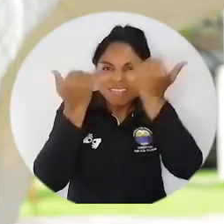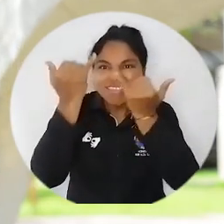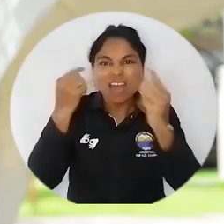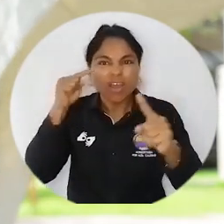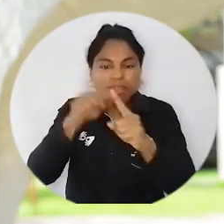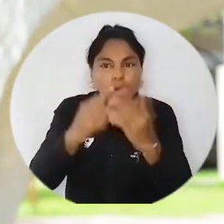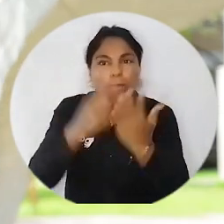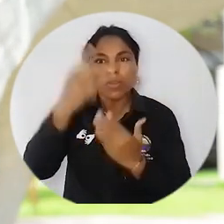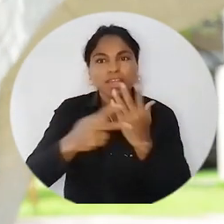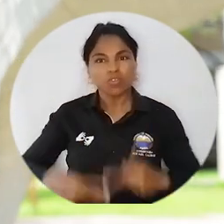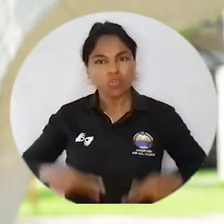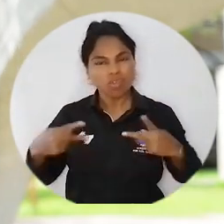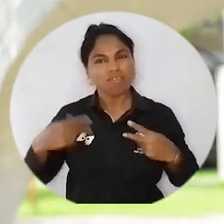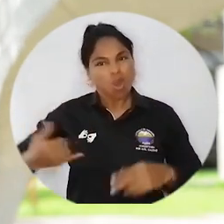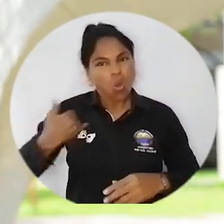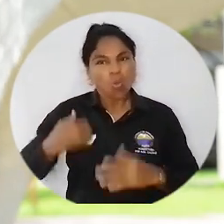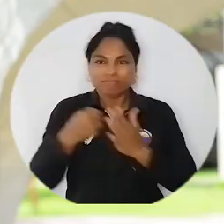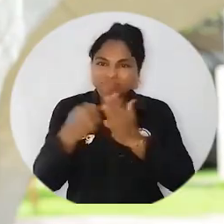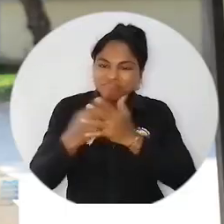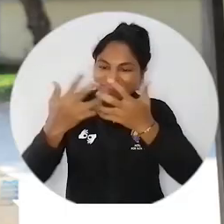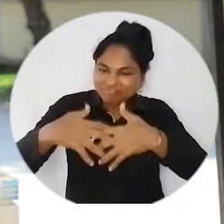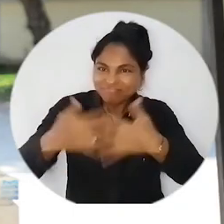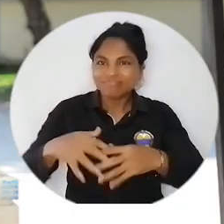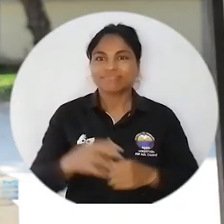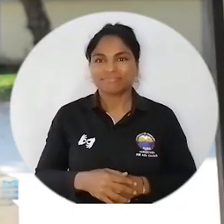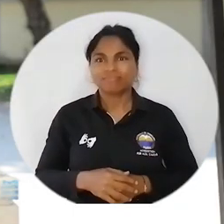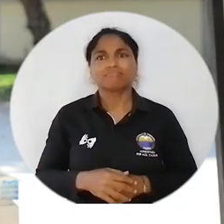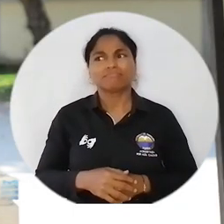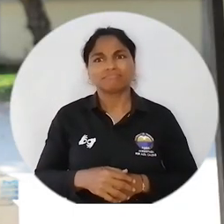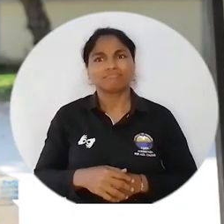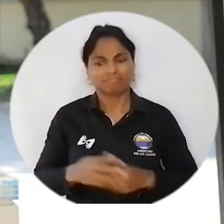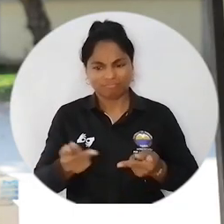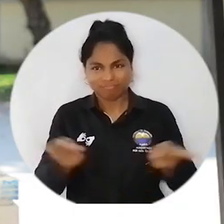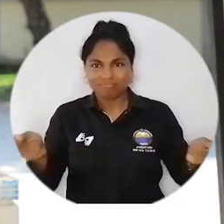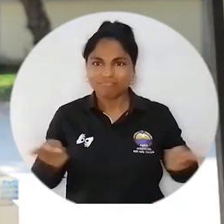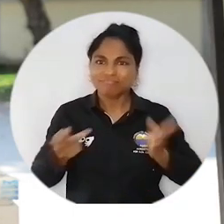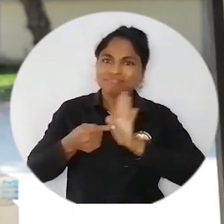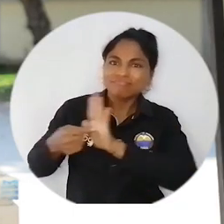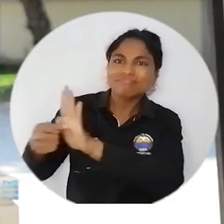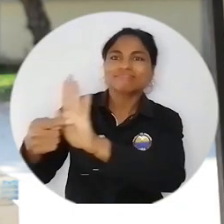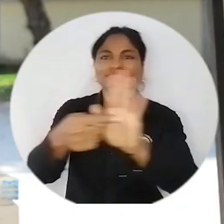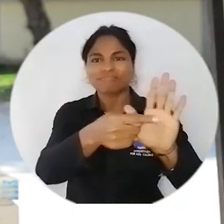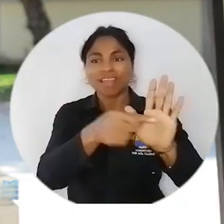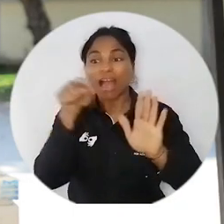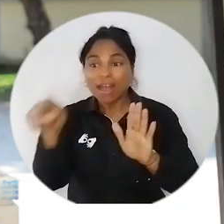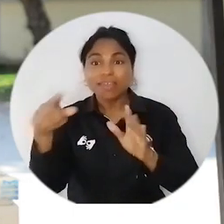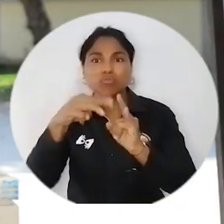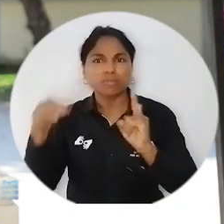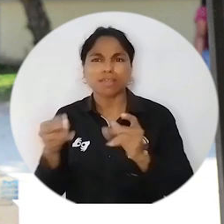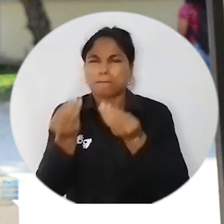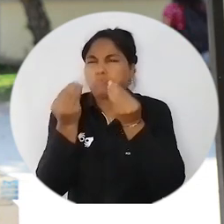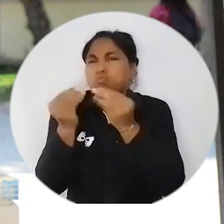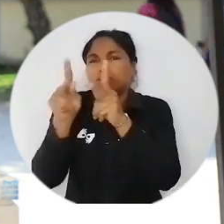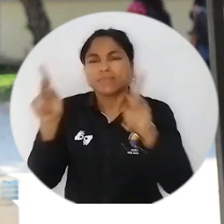tienen trazado como su proyecto de vida, jóvenes emprendedores. Nos ayuda a darnos a conocer más que todo, pues en la universidad hay mucha gente y